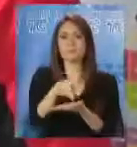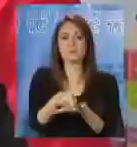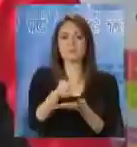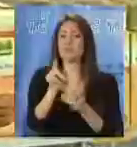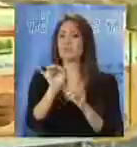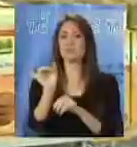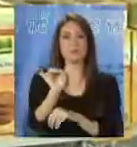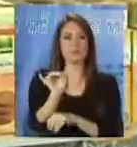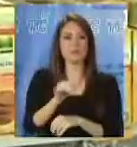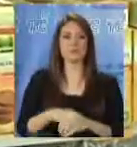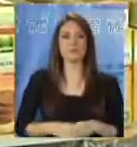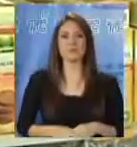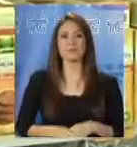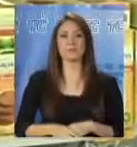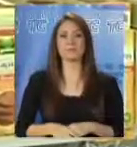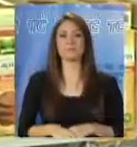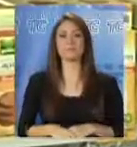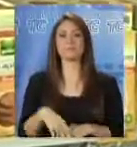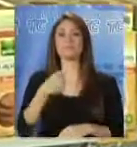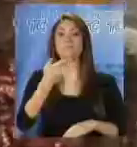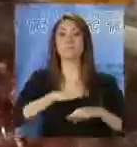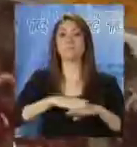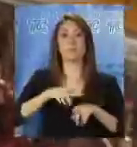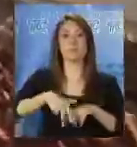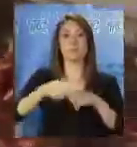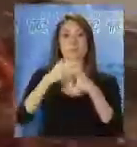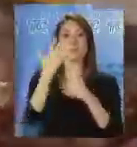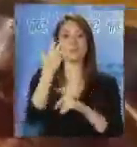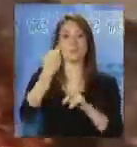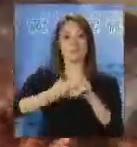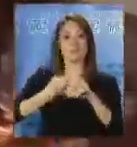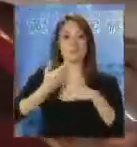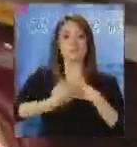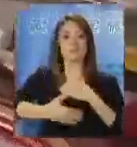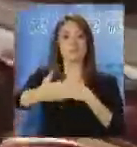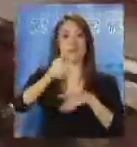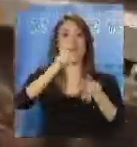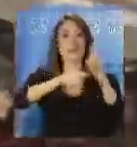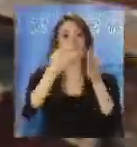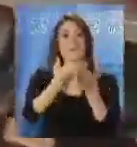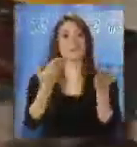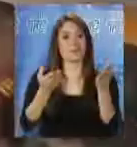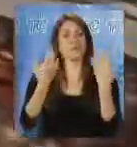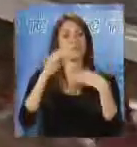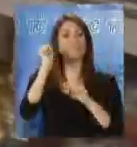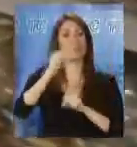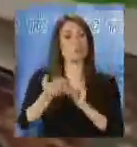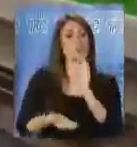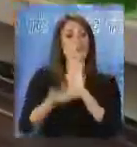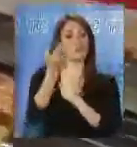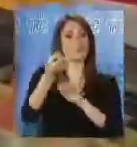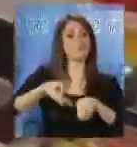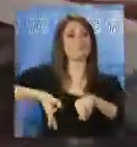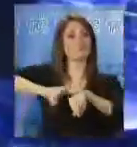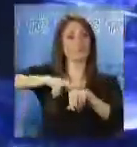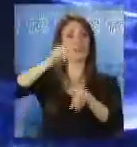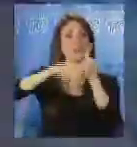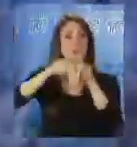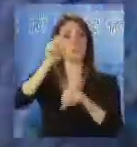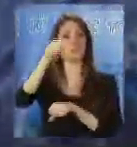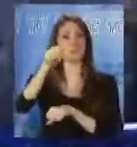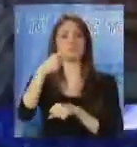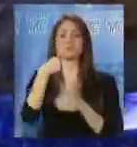mantiene igual. En la puesta en vigencia de las salvaguardias que durarán 15 meses, varios artículos quedaron aceptados por el gobierno ecuatoriano,